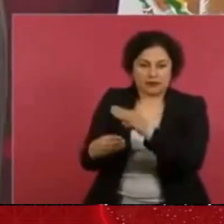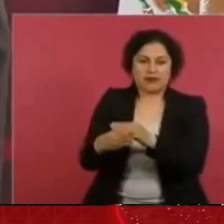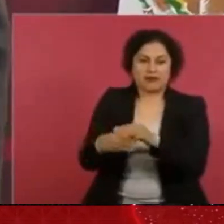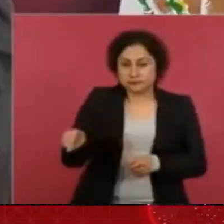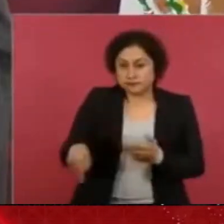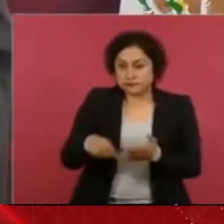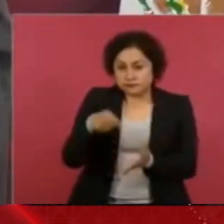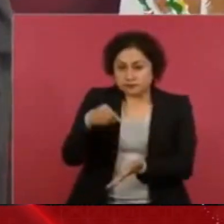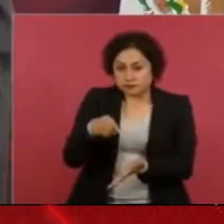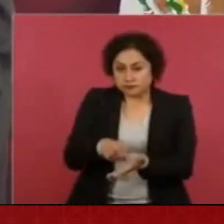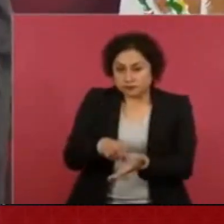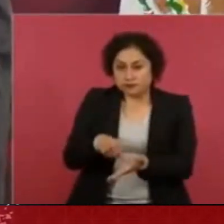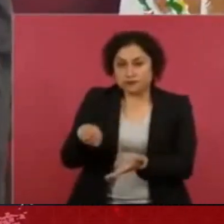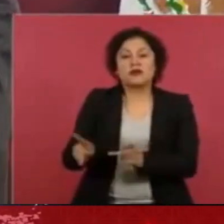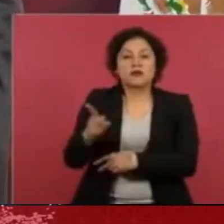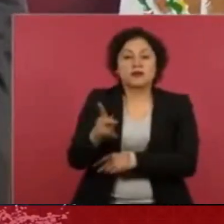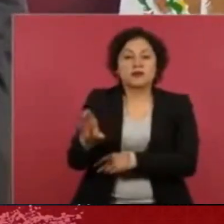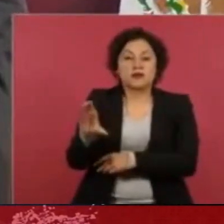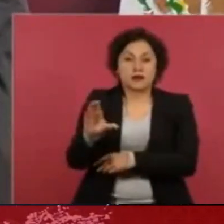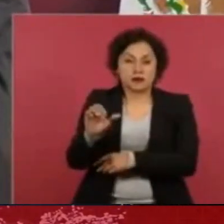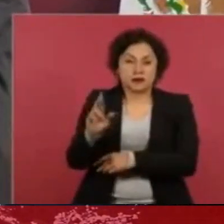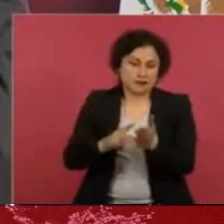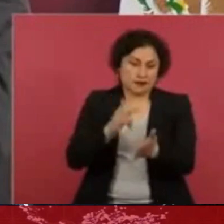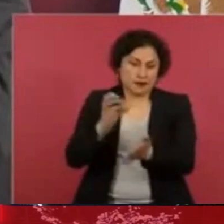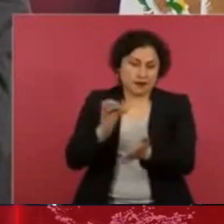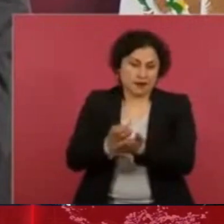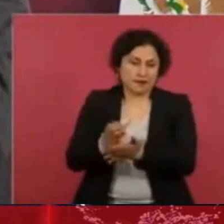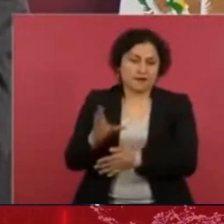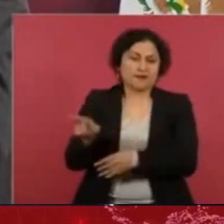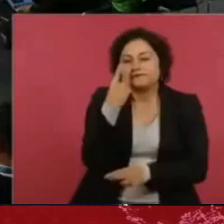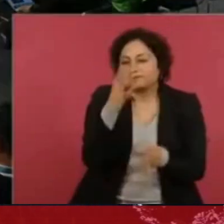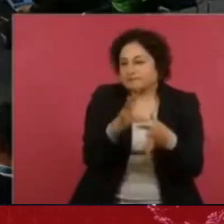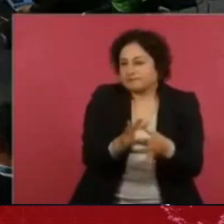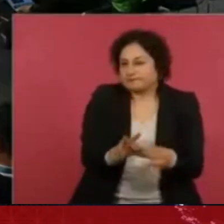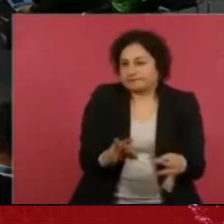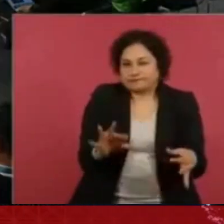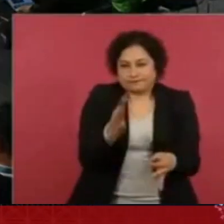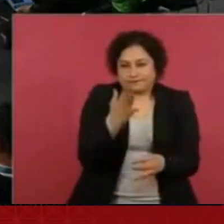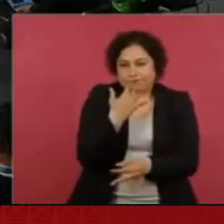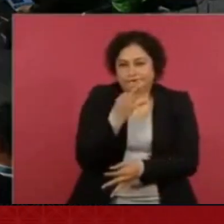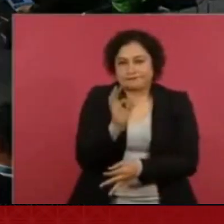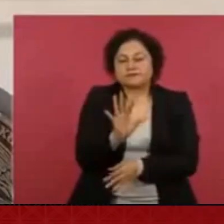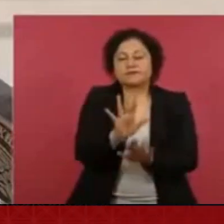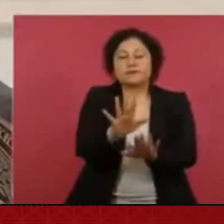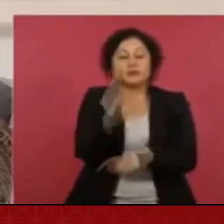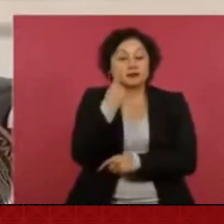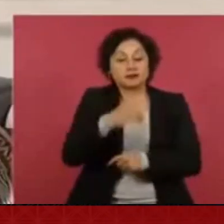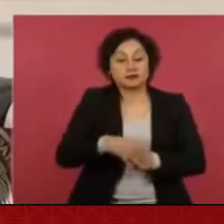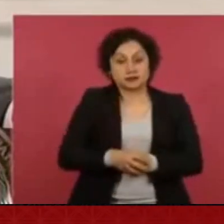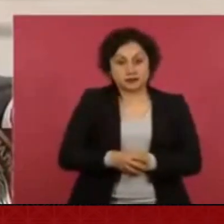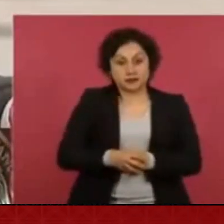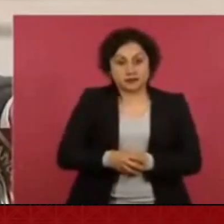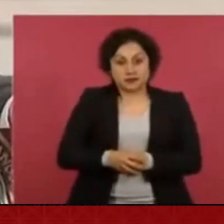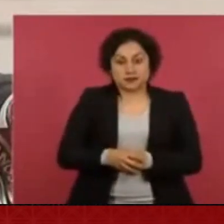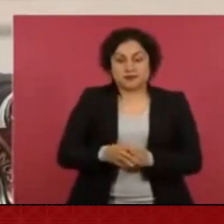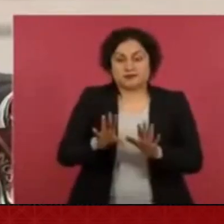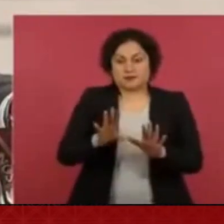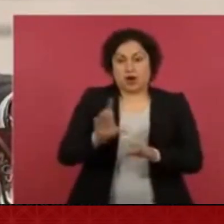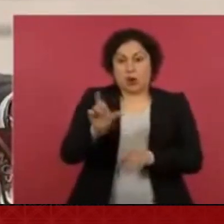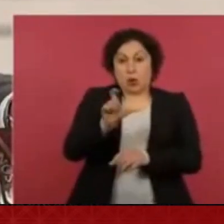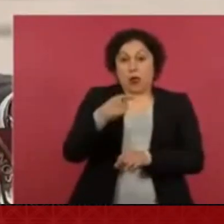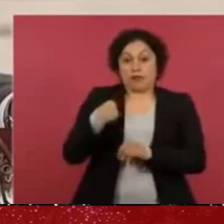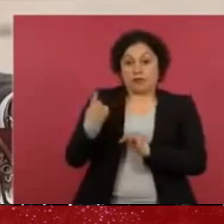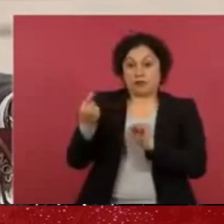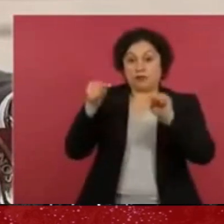Está en Playa del Carmen, junto a Xcaret. Después de que está clausurado,